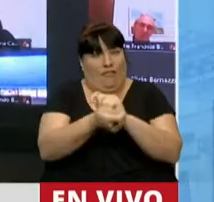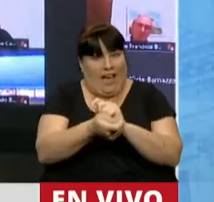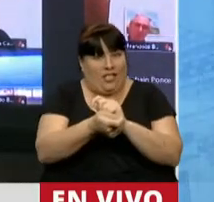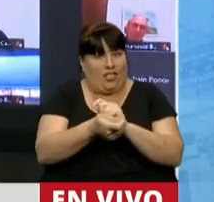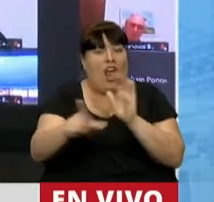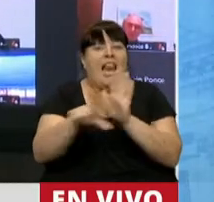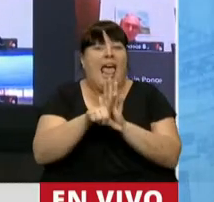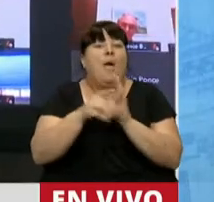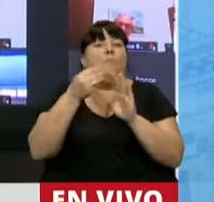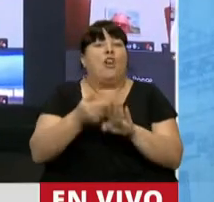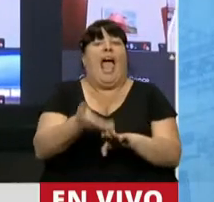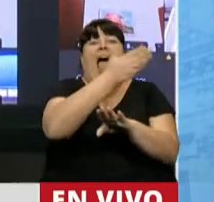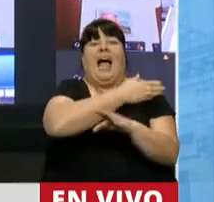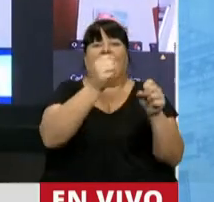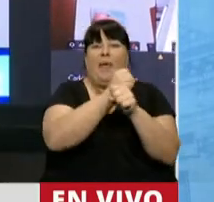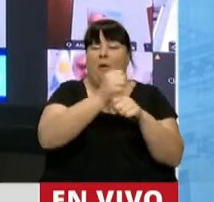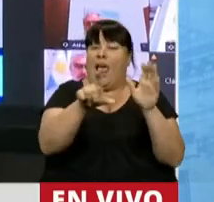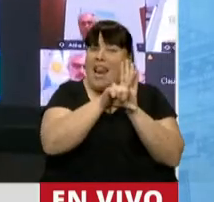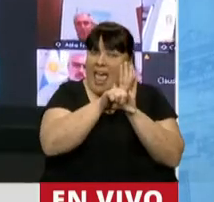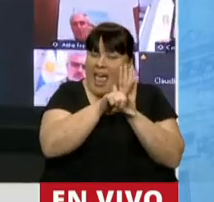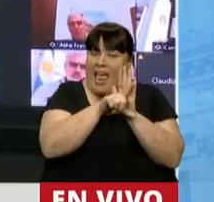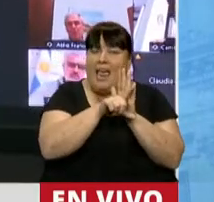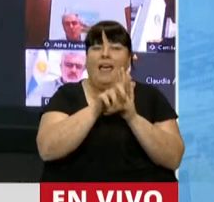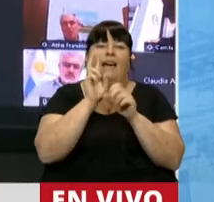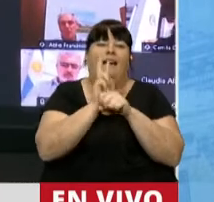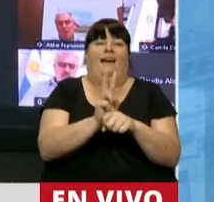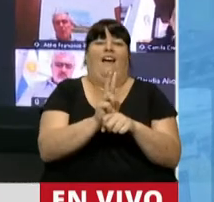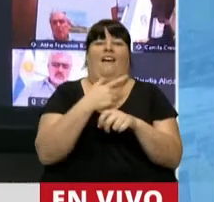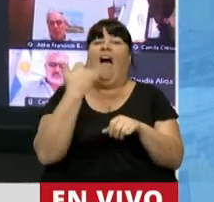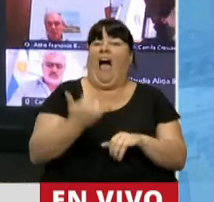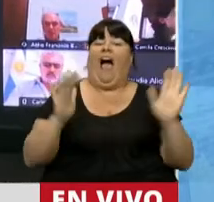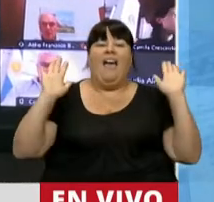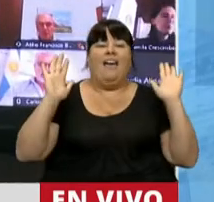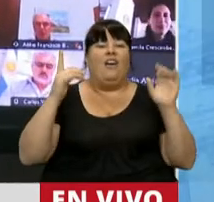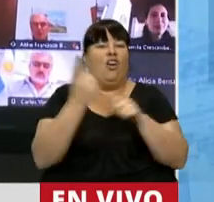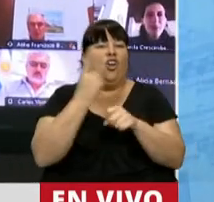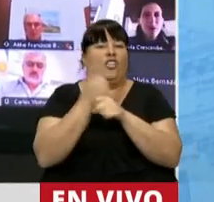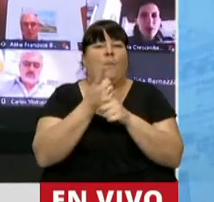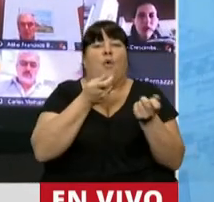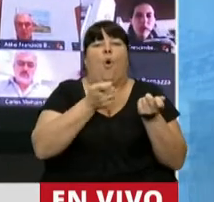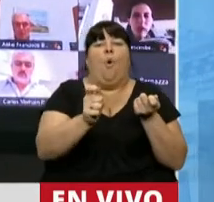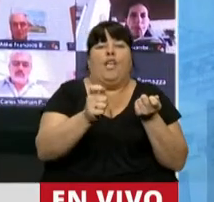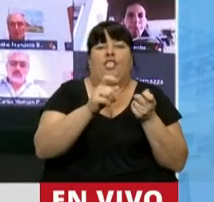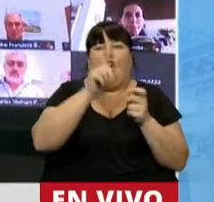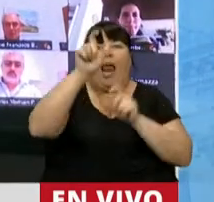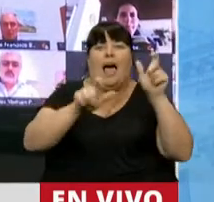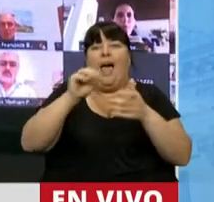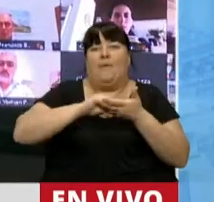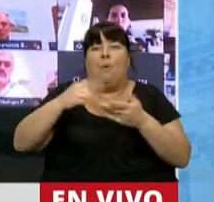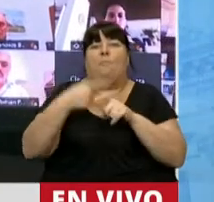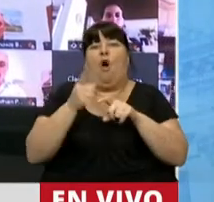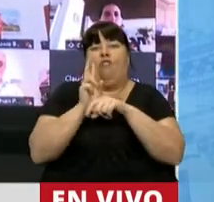se hizo a la ley porque antes de la sanción de esta ley, amparados en los fueros, no se podía iniciar ningún proceso judicial.